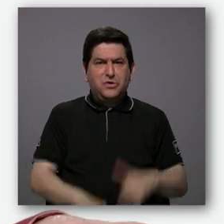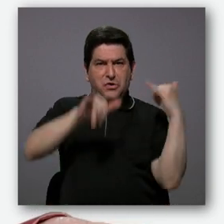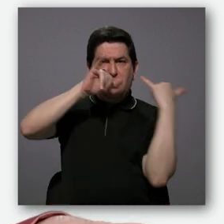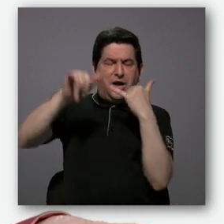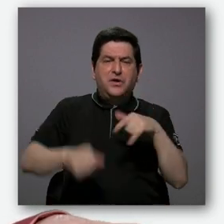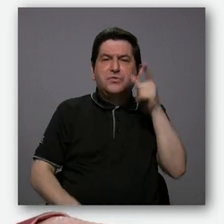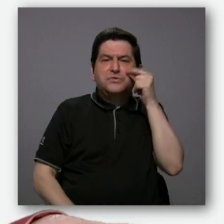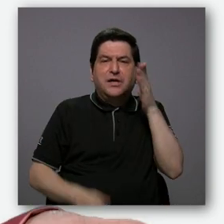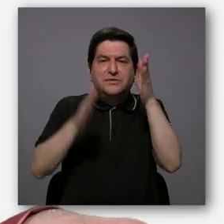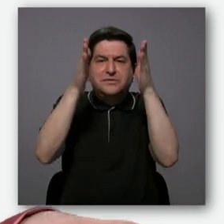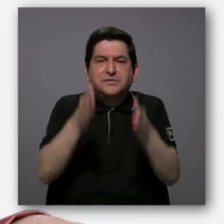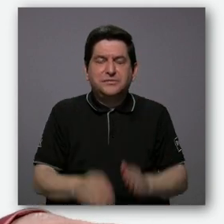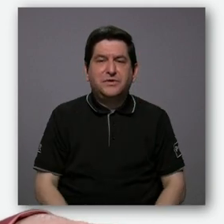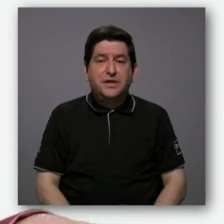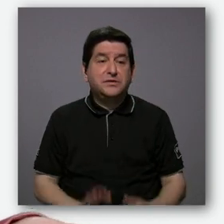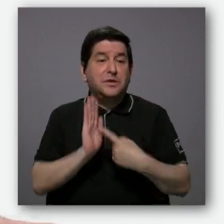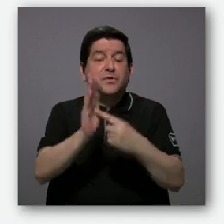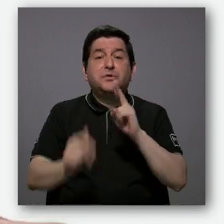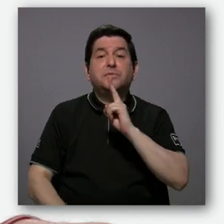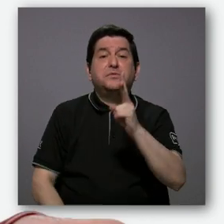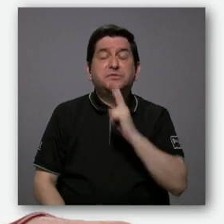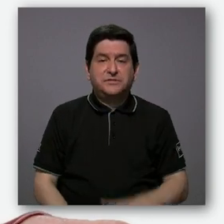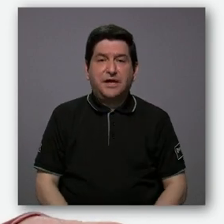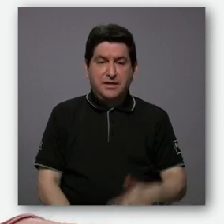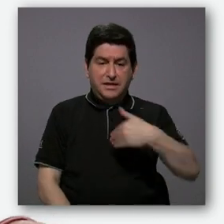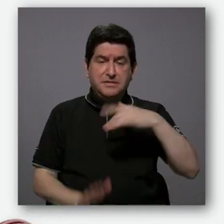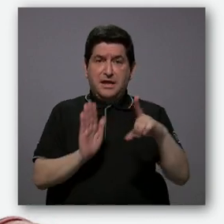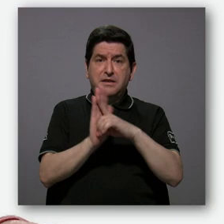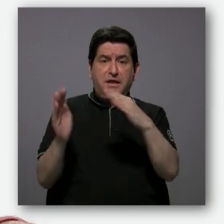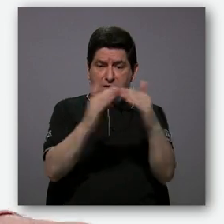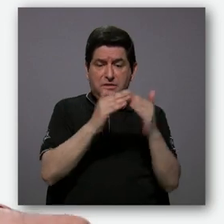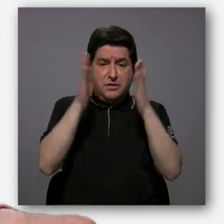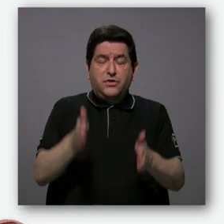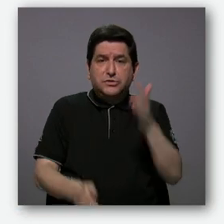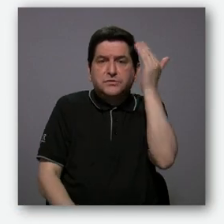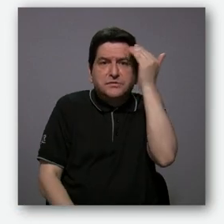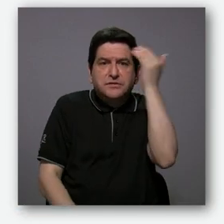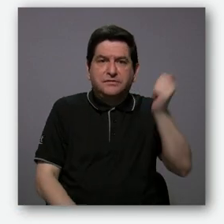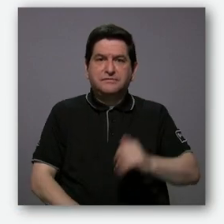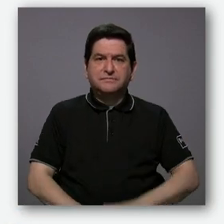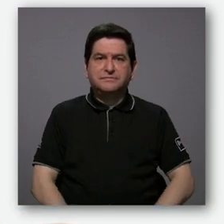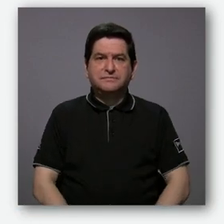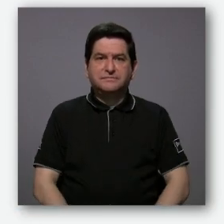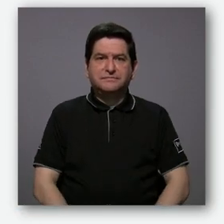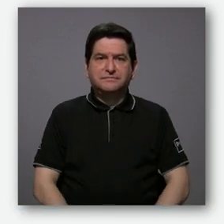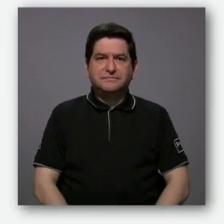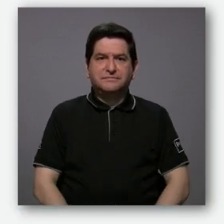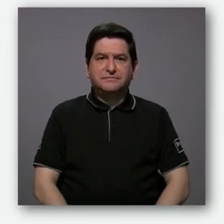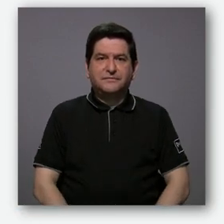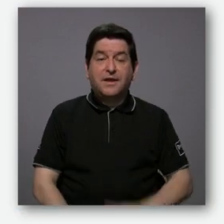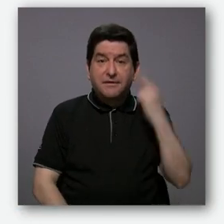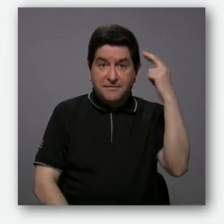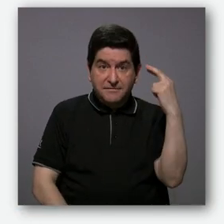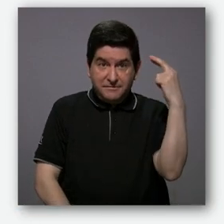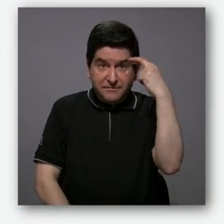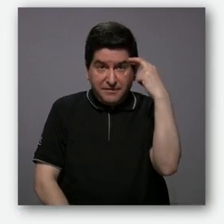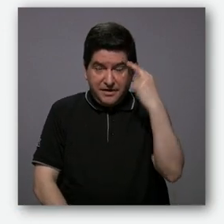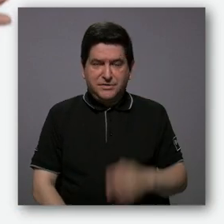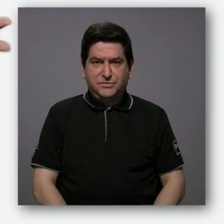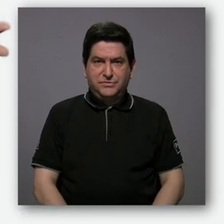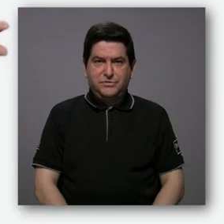acusados de espionaje por revelar la verdad a la que tiene derecho la ciudadanía. Por eso,